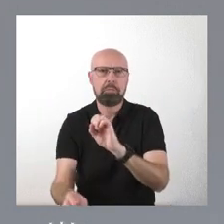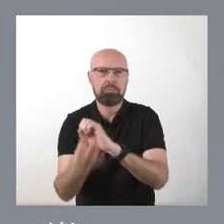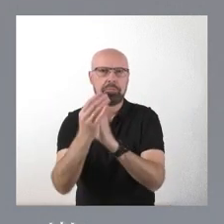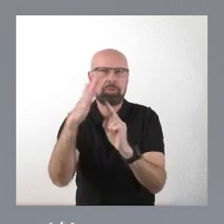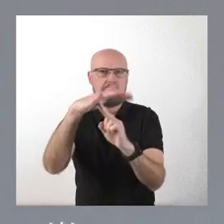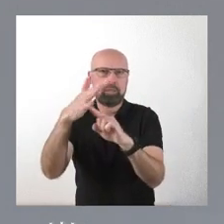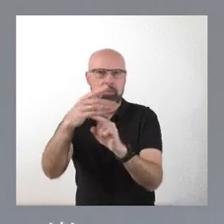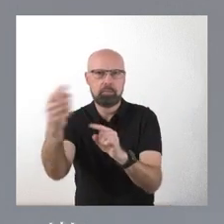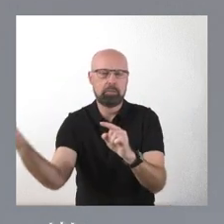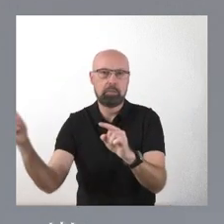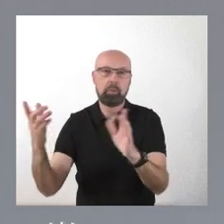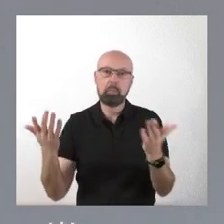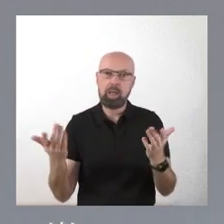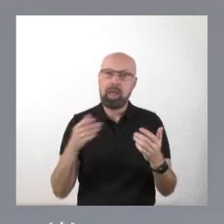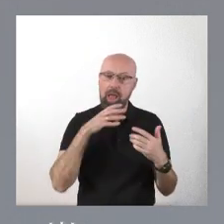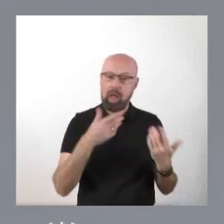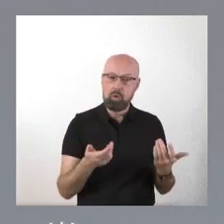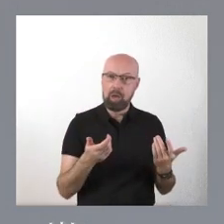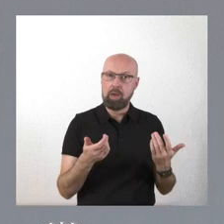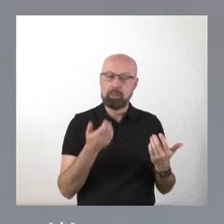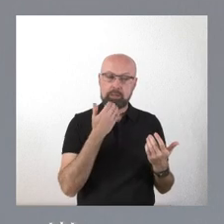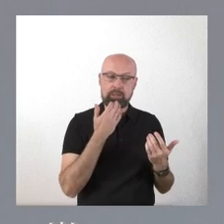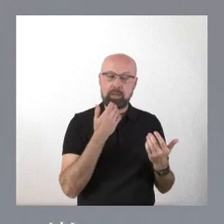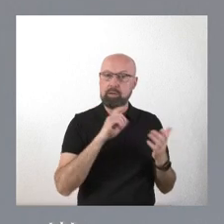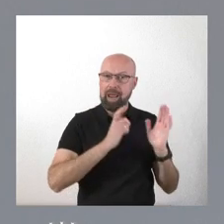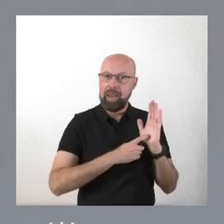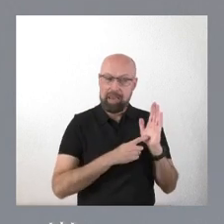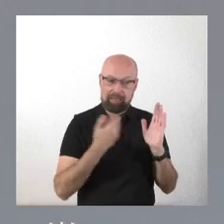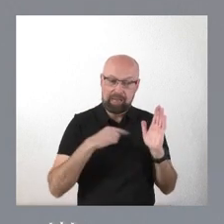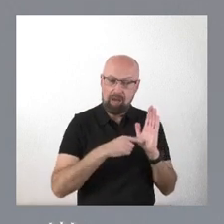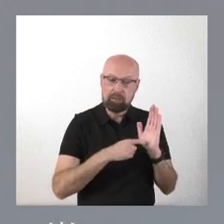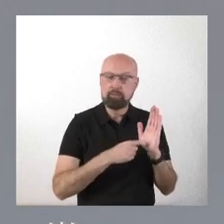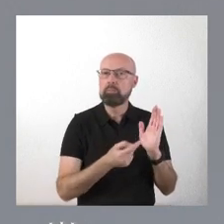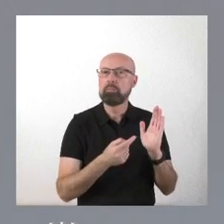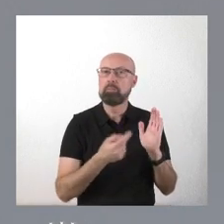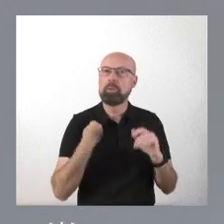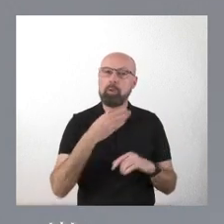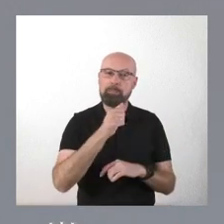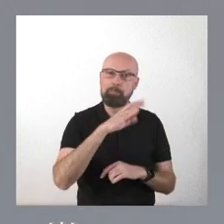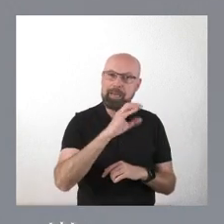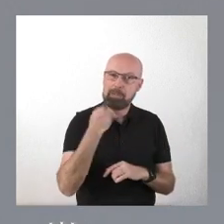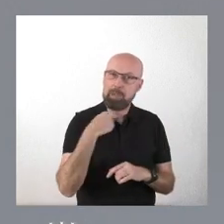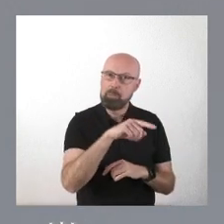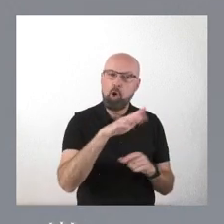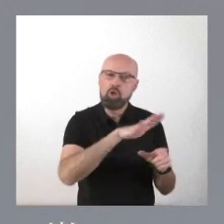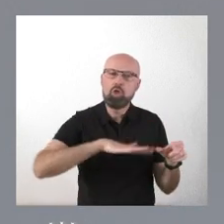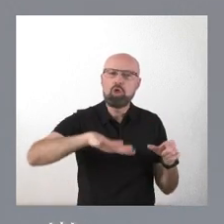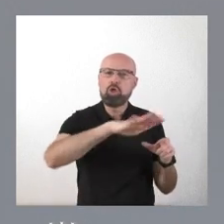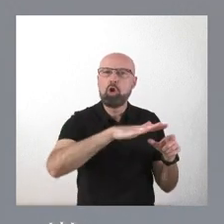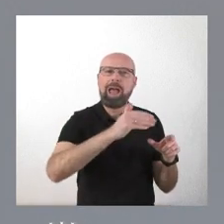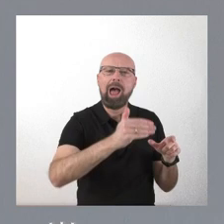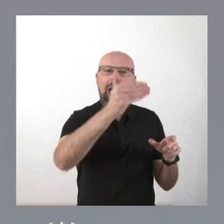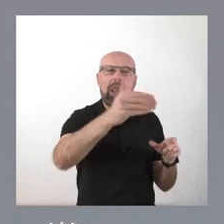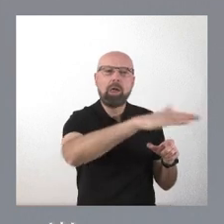eso es imposible. Eso es imposible. Los pis tendrán una zona de amortiguamiento,